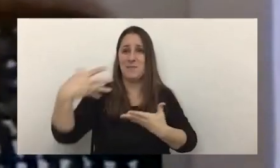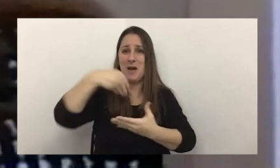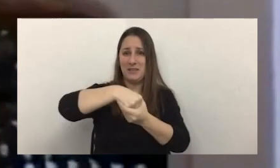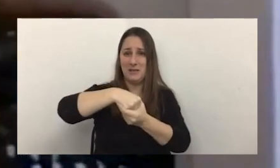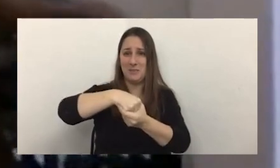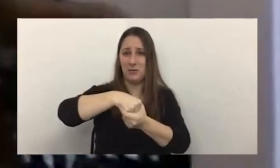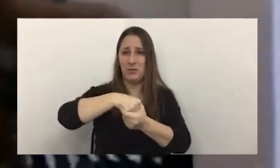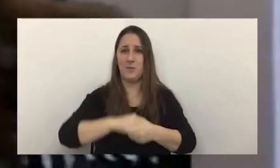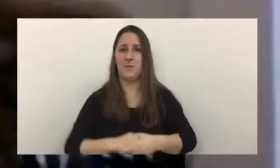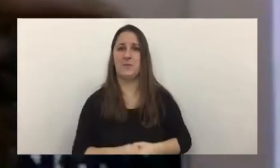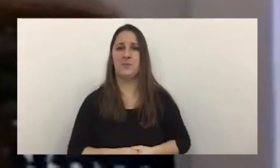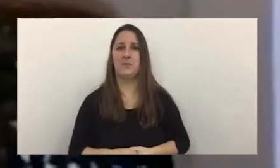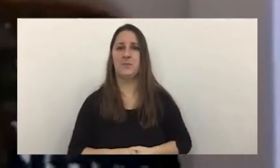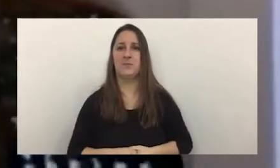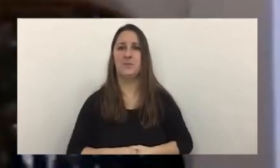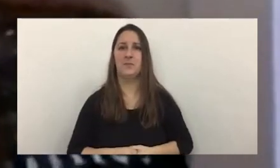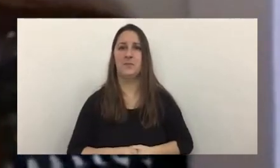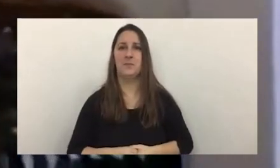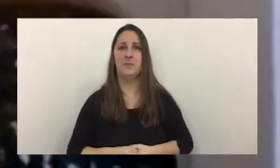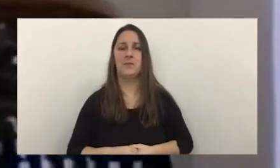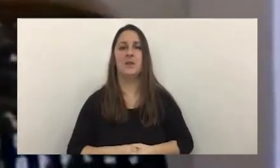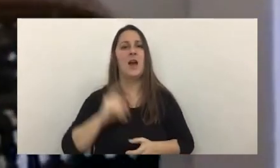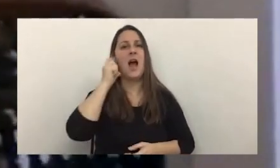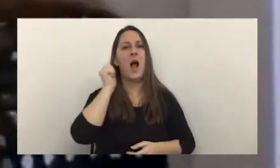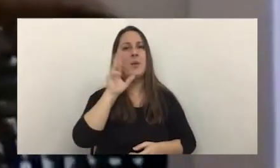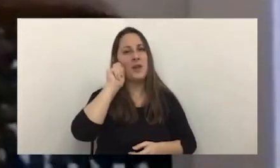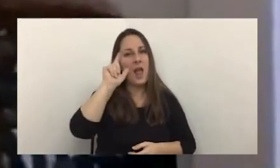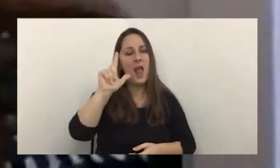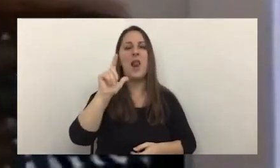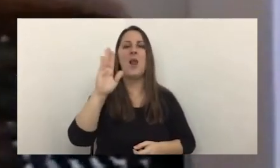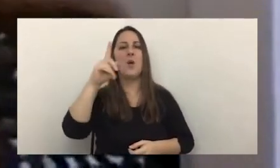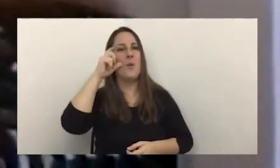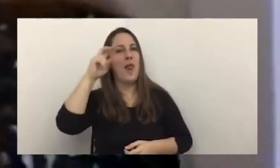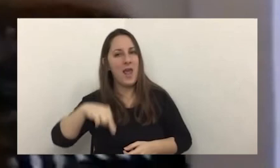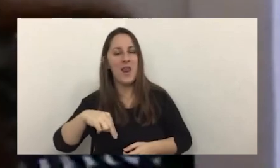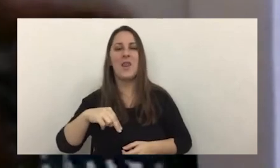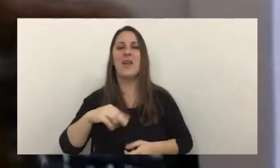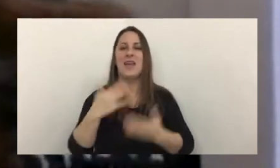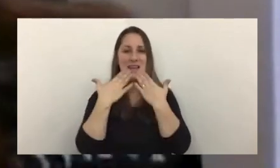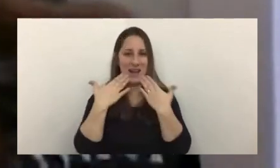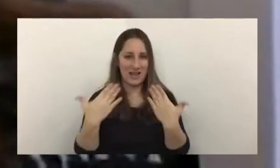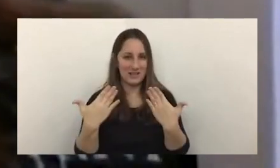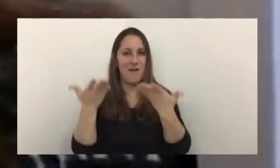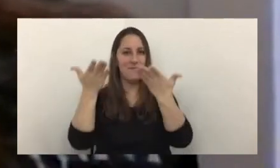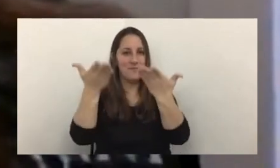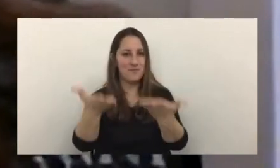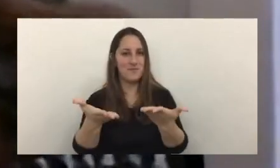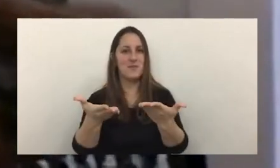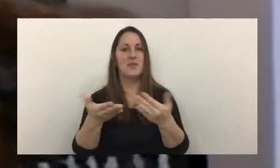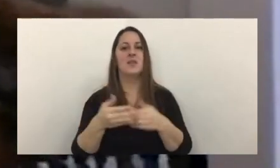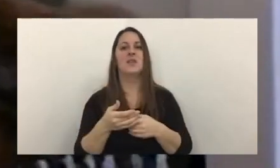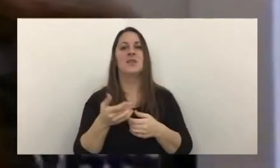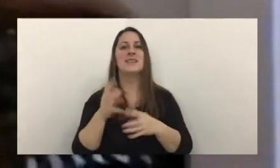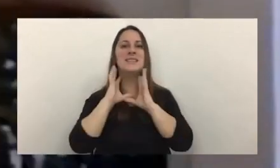excelente tanto Gabriel Zurdo como Belén Linares así que le cedo la palabra a nuestra